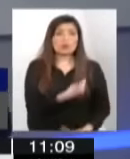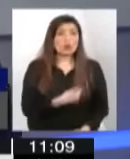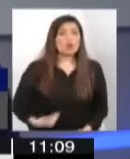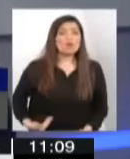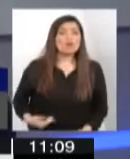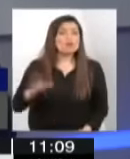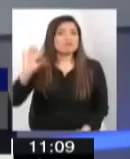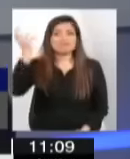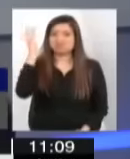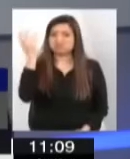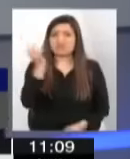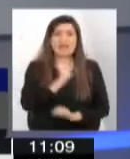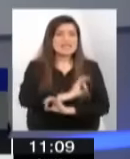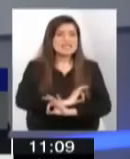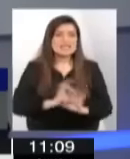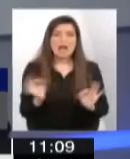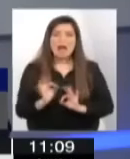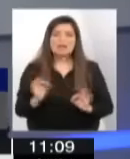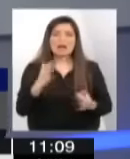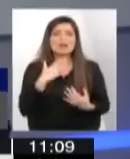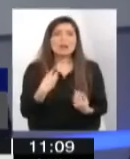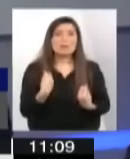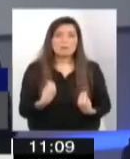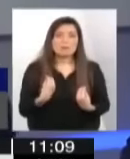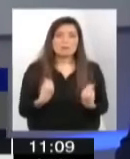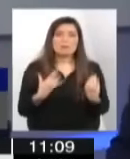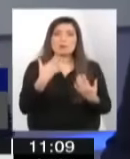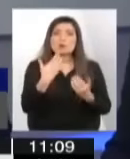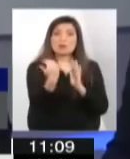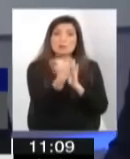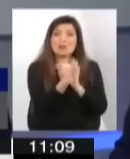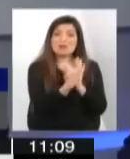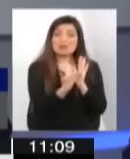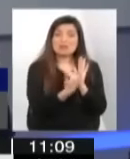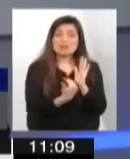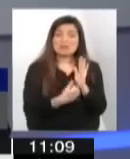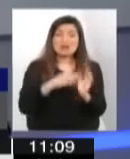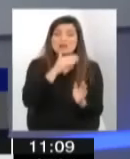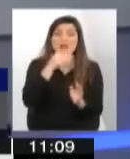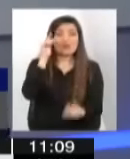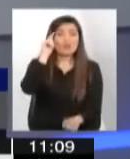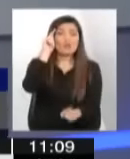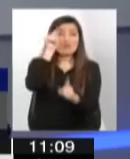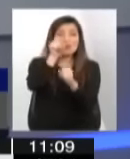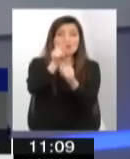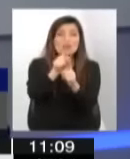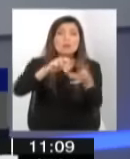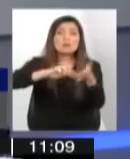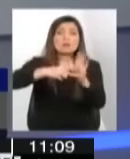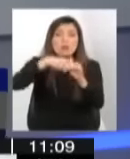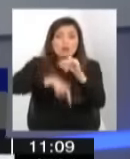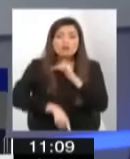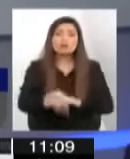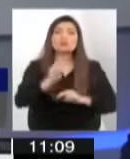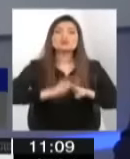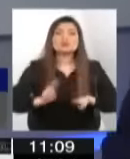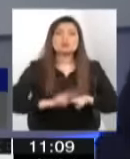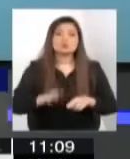entendido nada, nada de lo que ha pasado, porque las medidas no apuntan a solucionar los problemas de fondo que hoy día tiene el Sename.